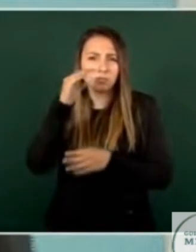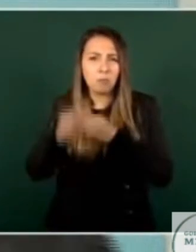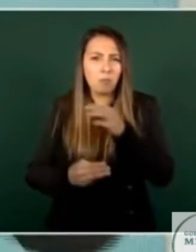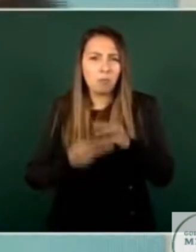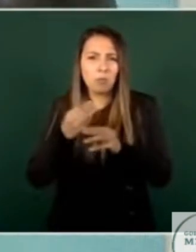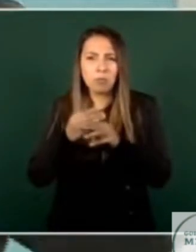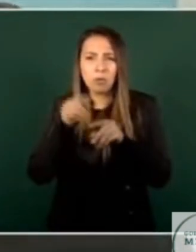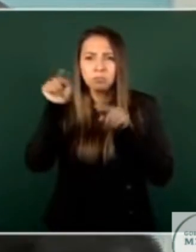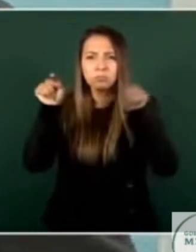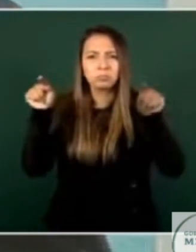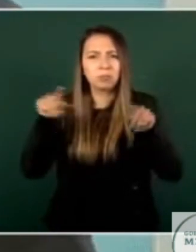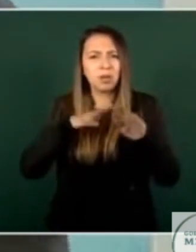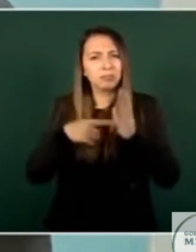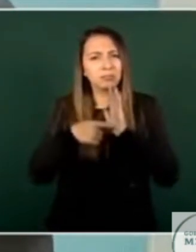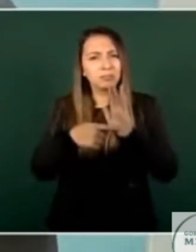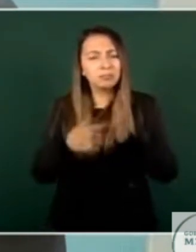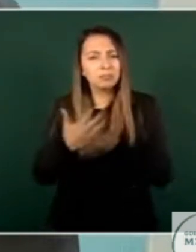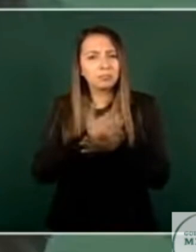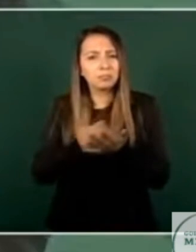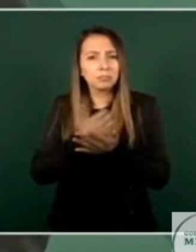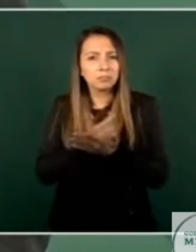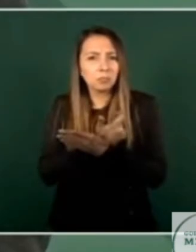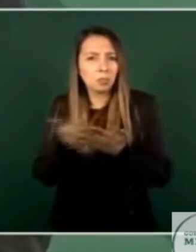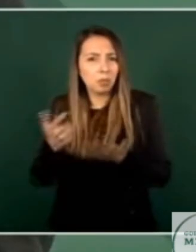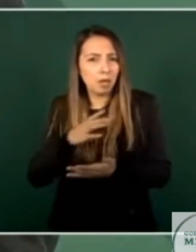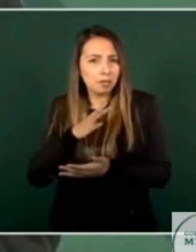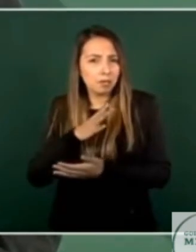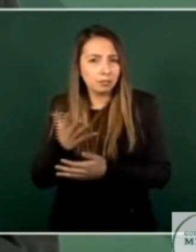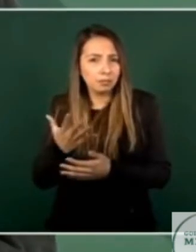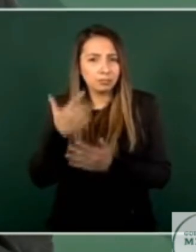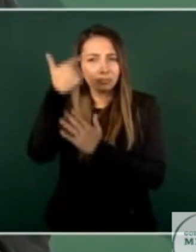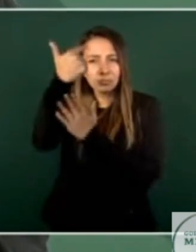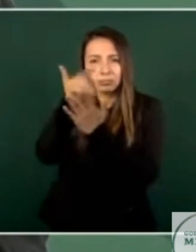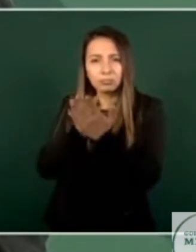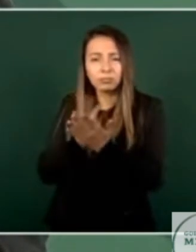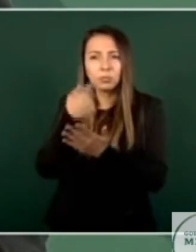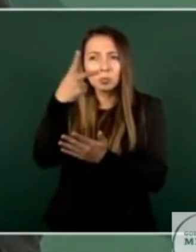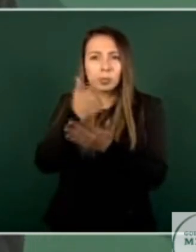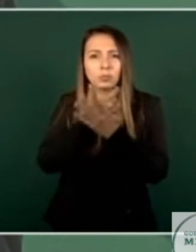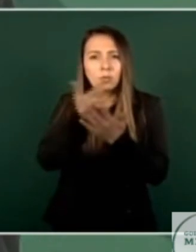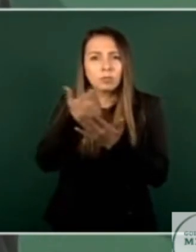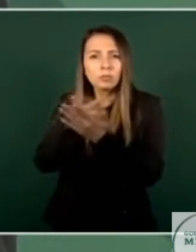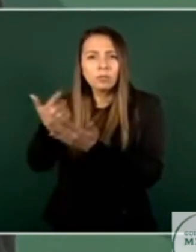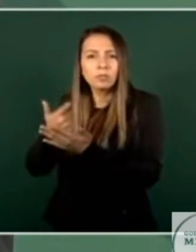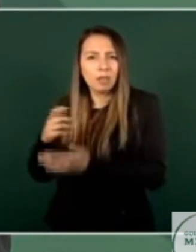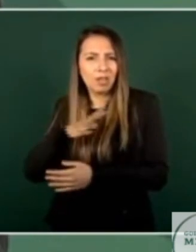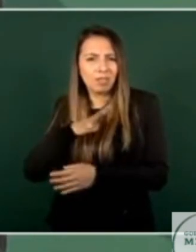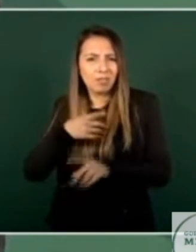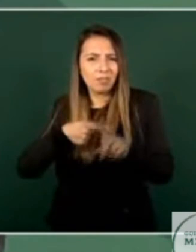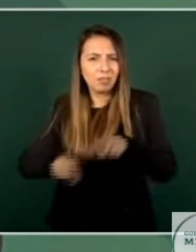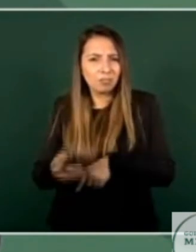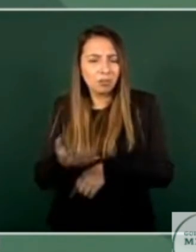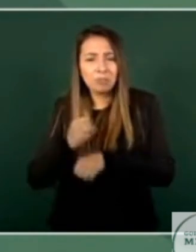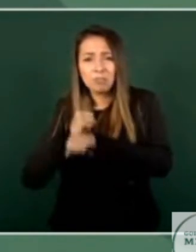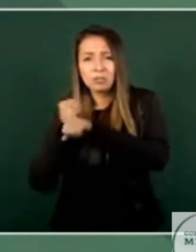dan a conocer cuánto ganan hay una lista de cuánto ganan los futbolistas lo